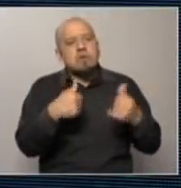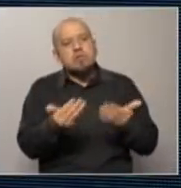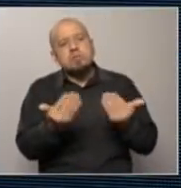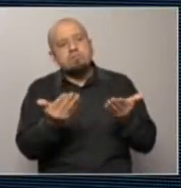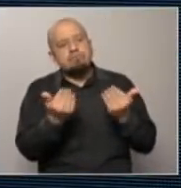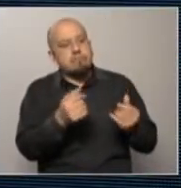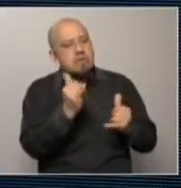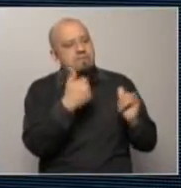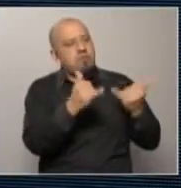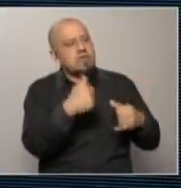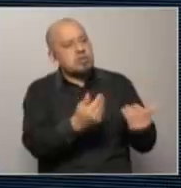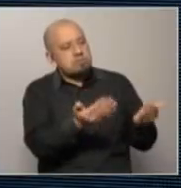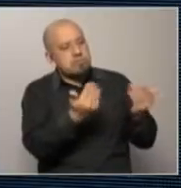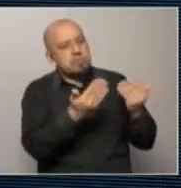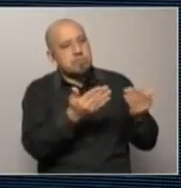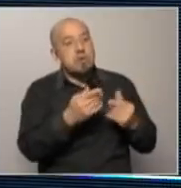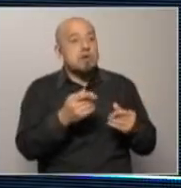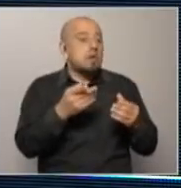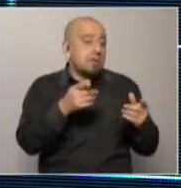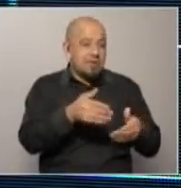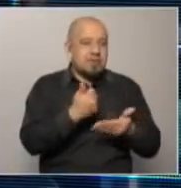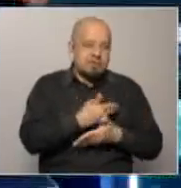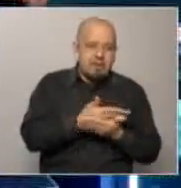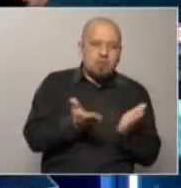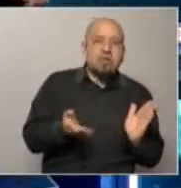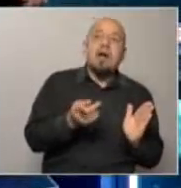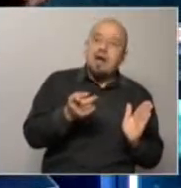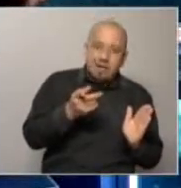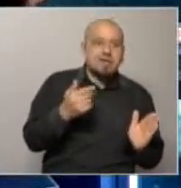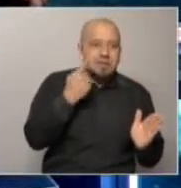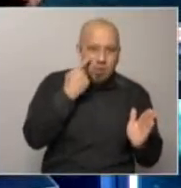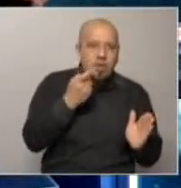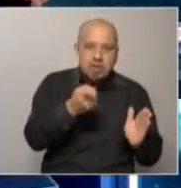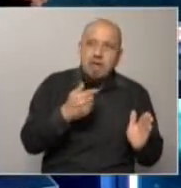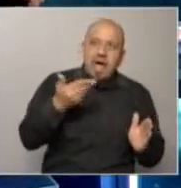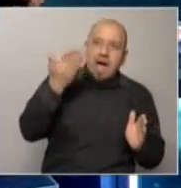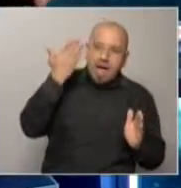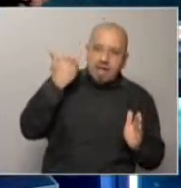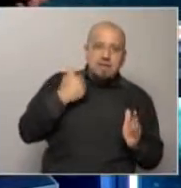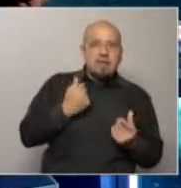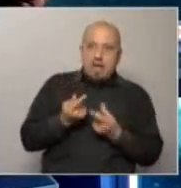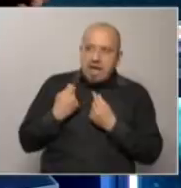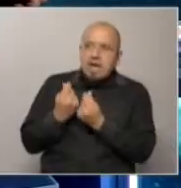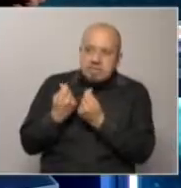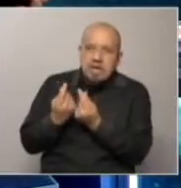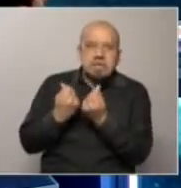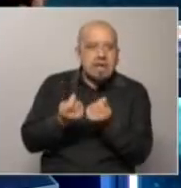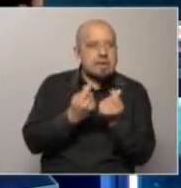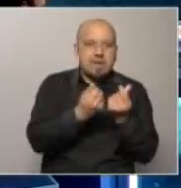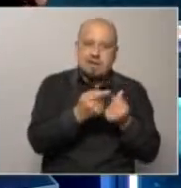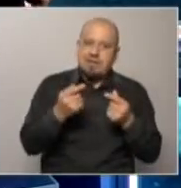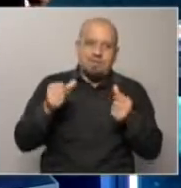y van a ir en línea con la idea de que el país gastaba mal despilfarraba y de que en definitiva el gobierno anterior